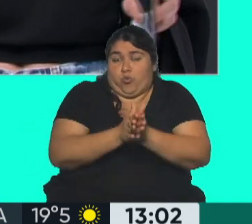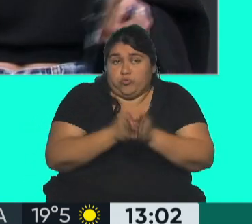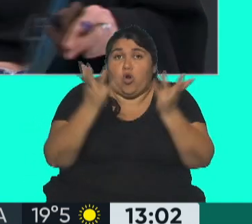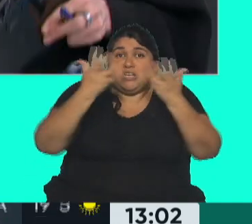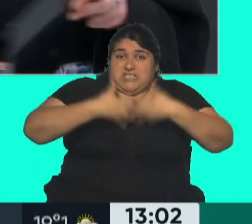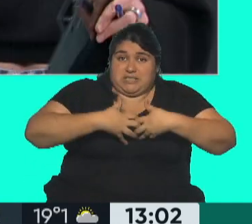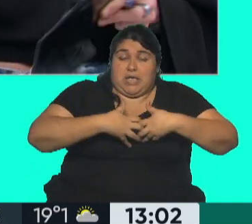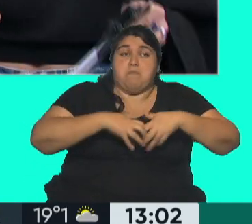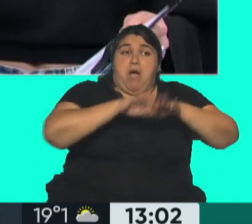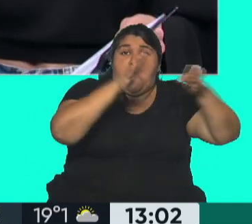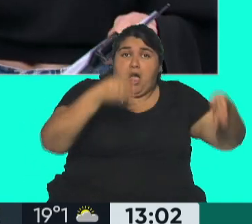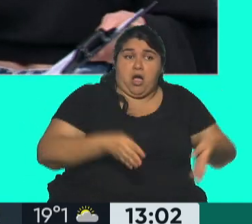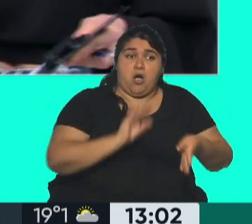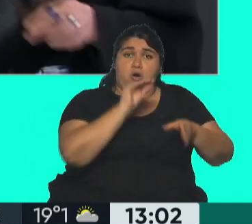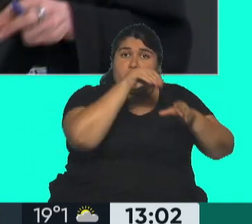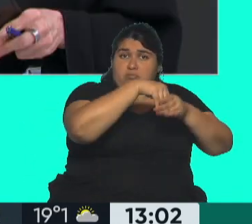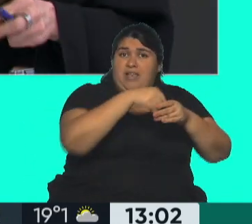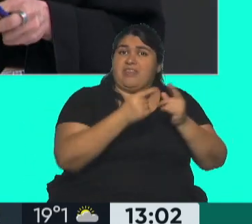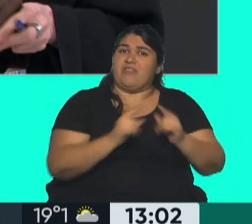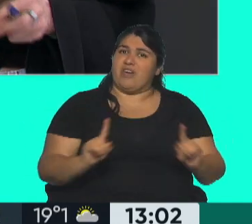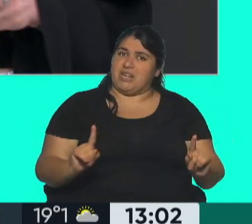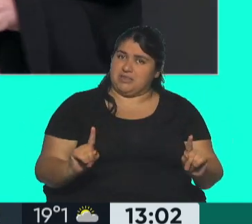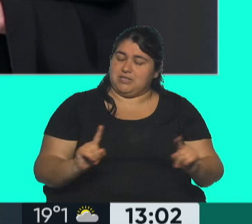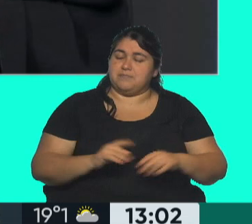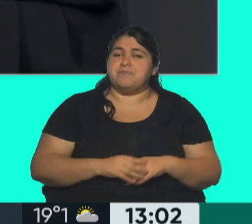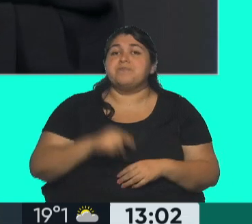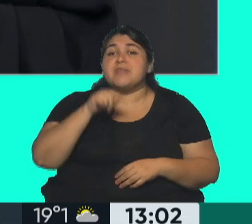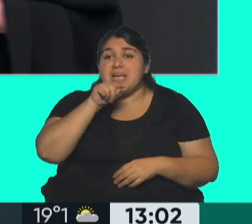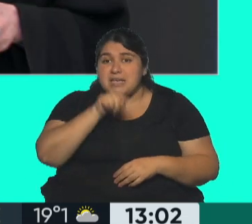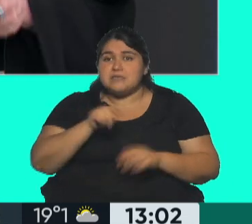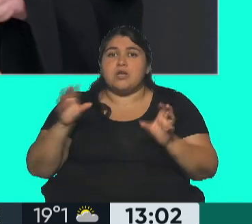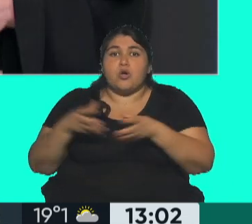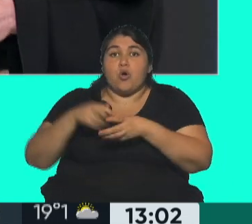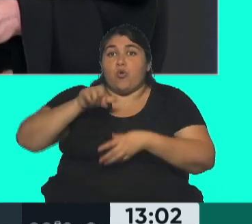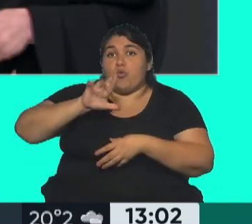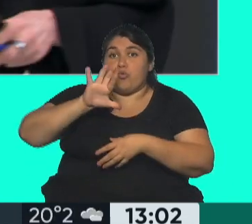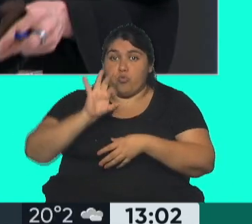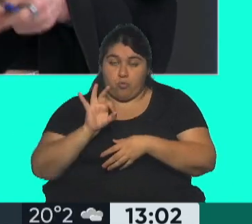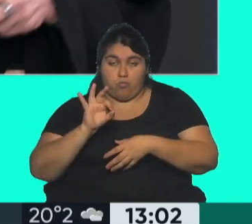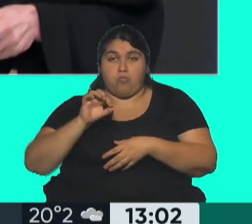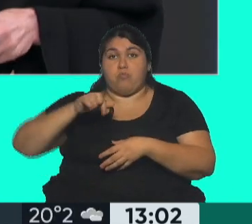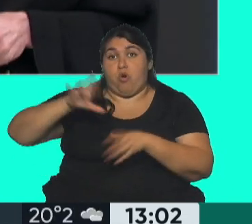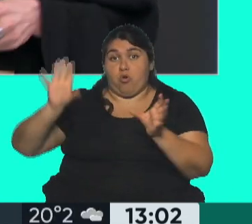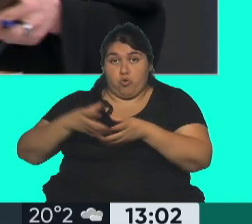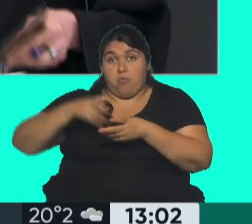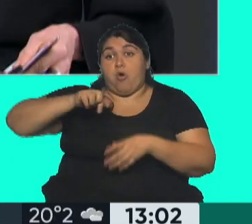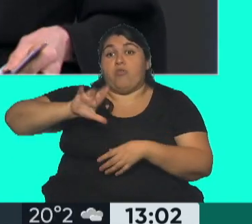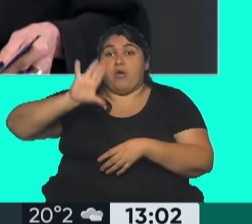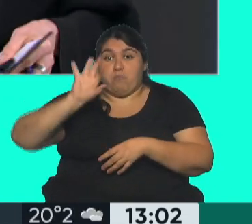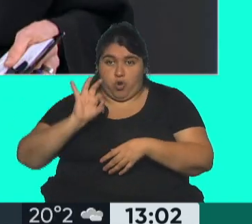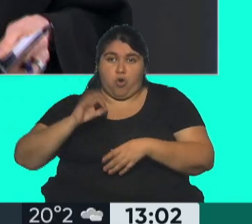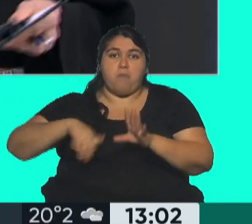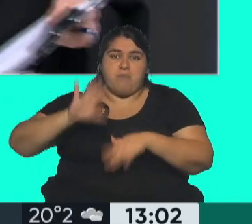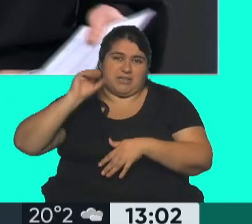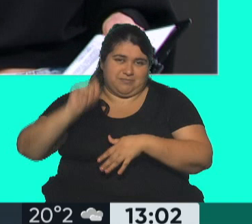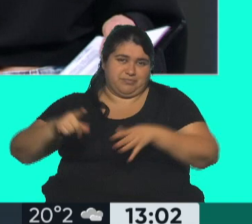diferentes. Esto generó la reacción, sobre todo, de la ladura del PRO. Sabemos que la ladura del PRO, y cuando hablamos de la ladura, nos referimos